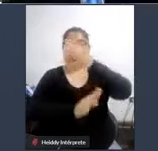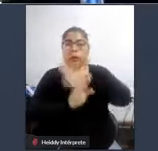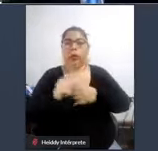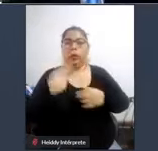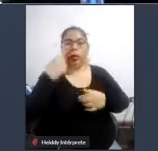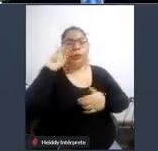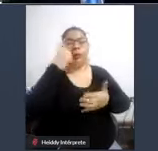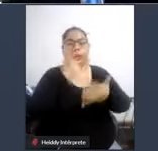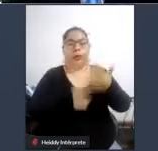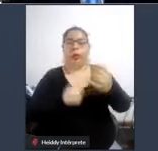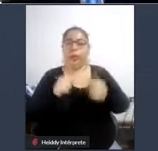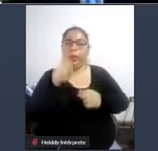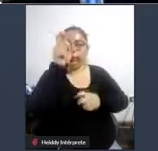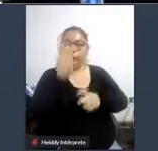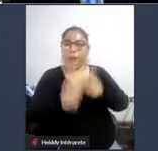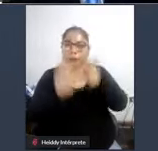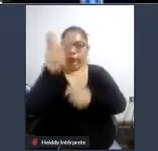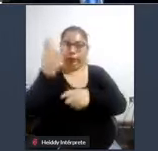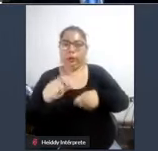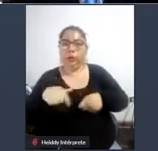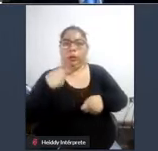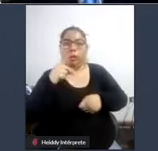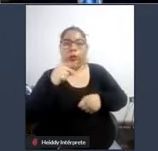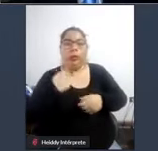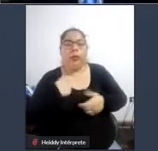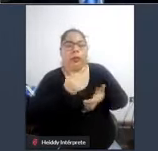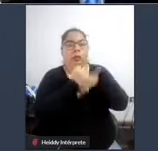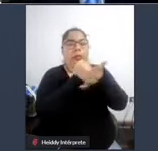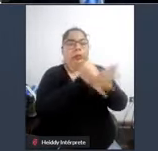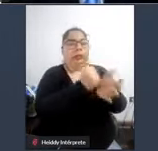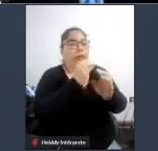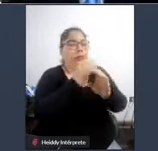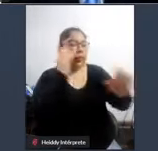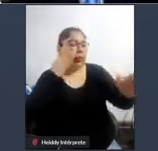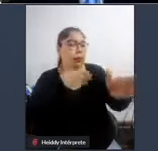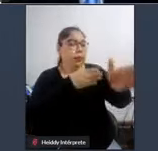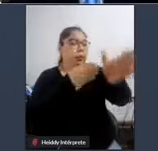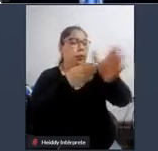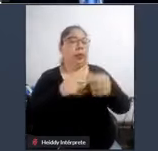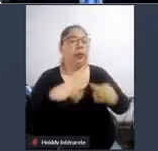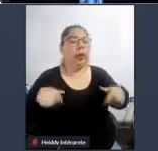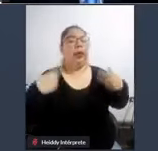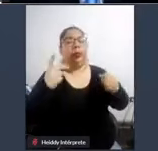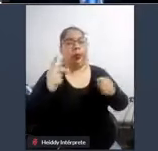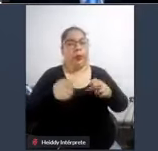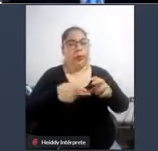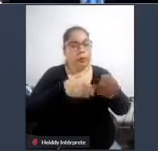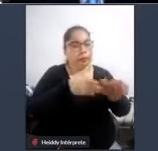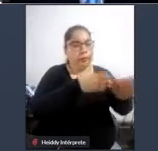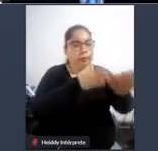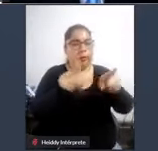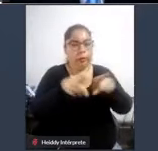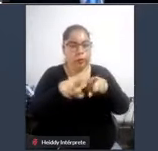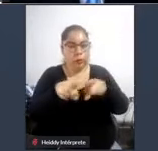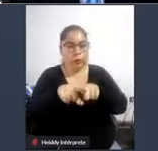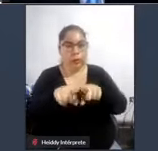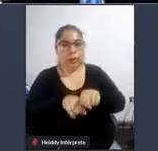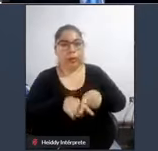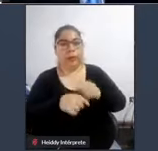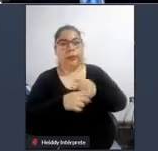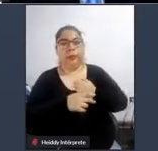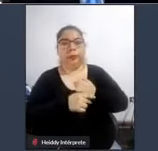sociedad no me proporciona los medios necesarios para poder desempeñarme en igual de en igual